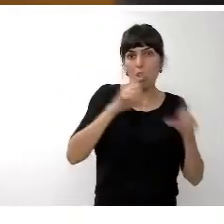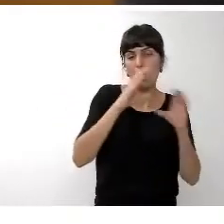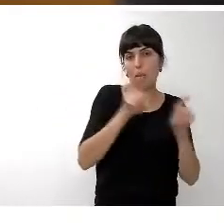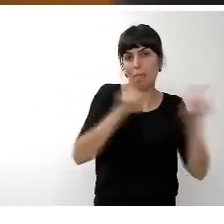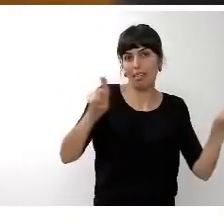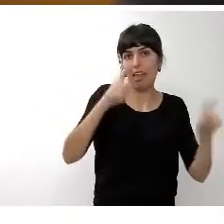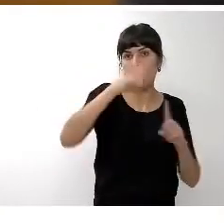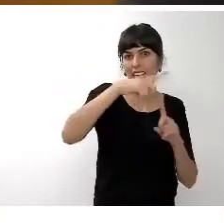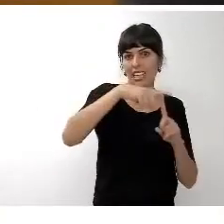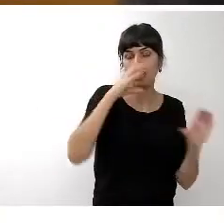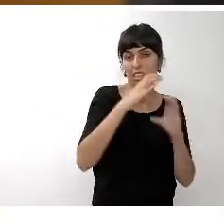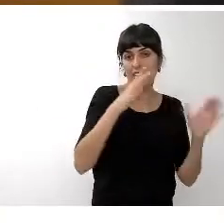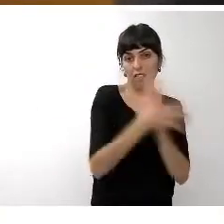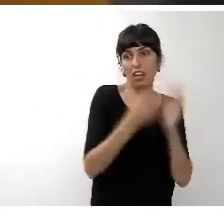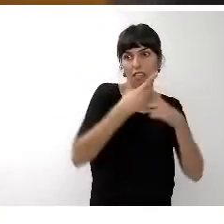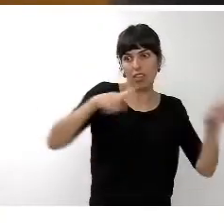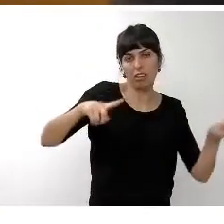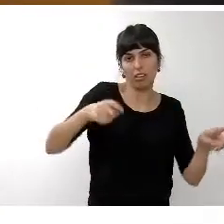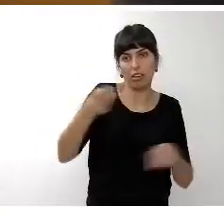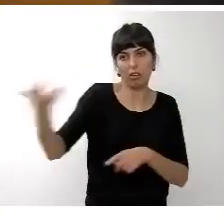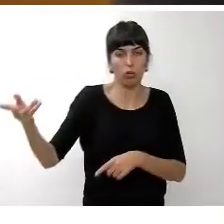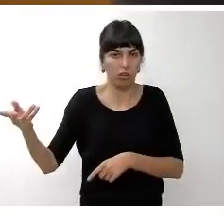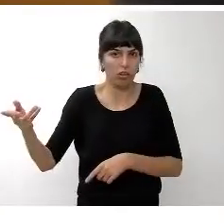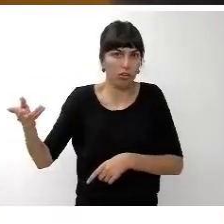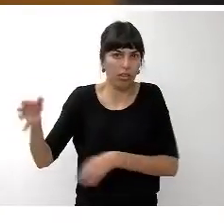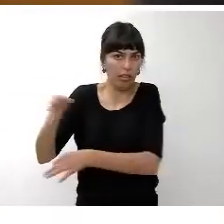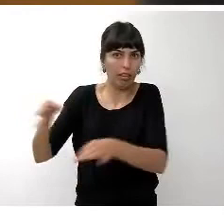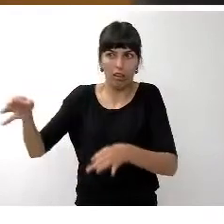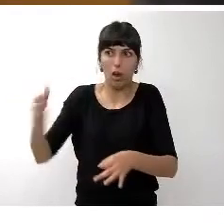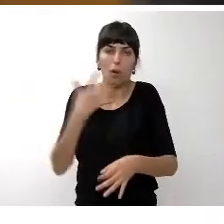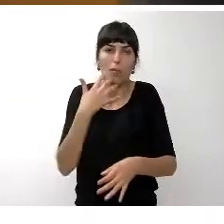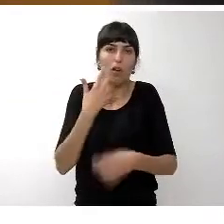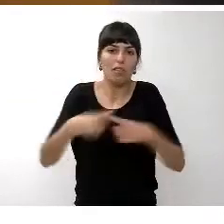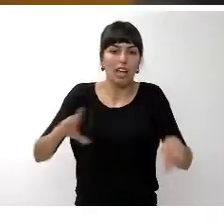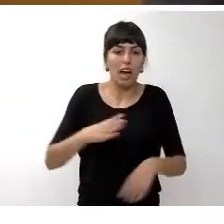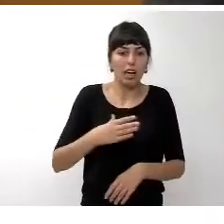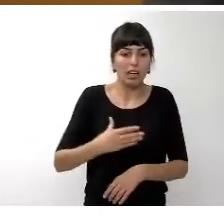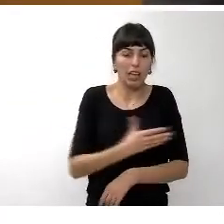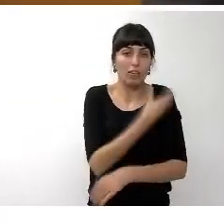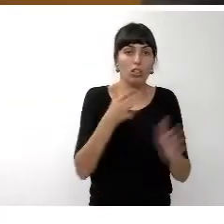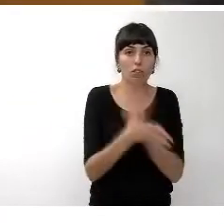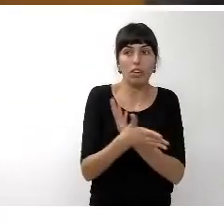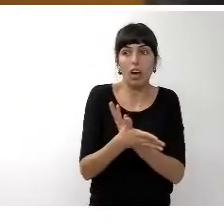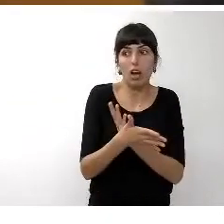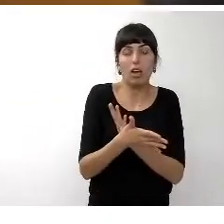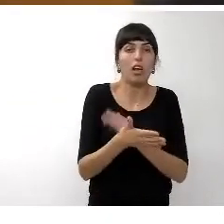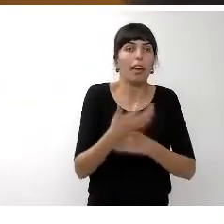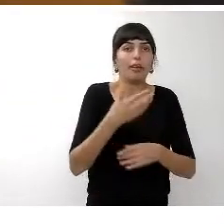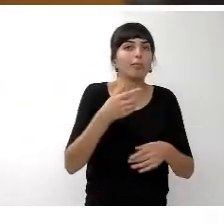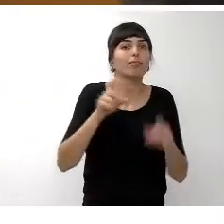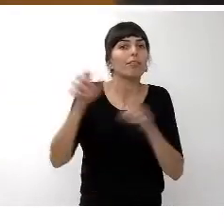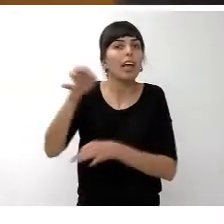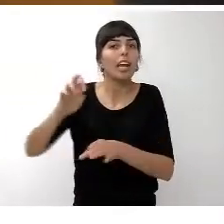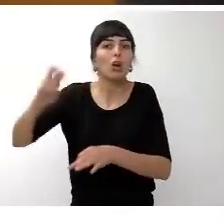en la isla a diferencia de otros cabildos donde solo se limitan a dar aportaciones o bien a cooperativas en un caso